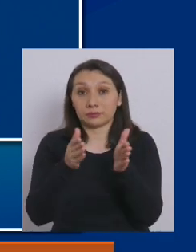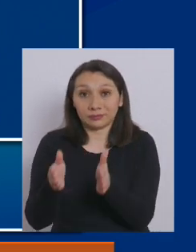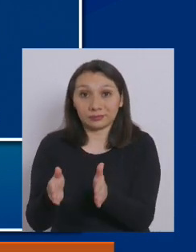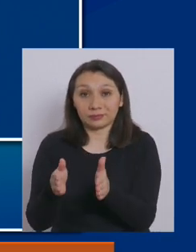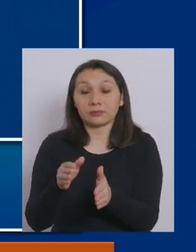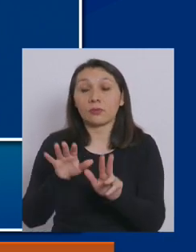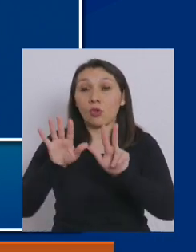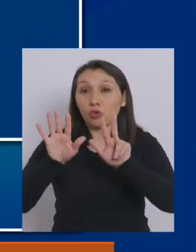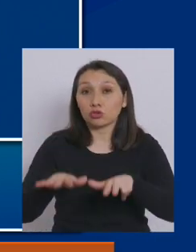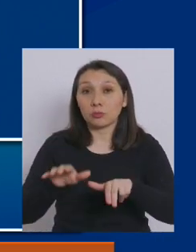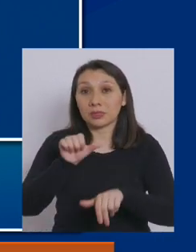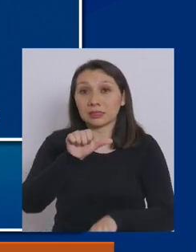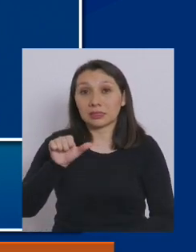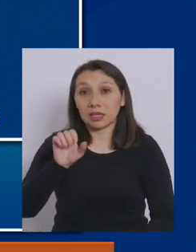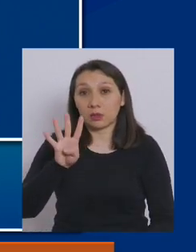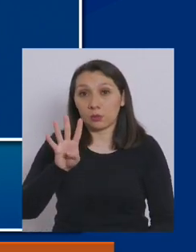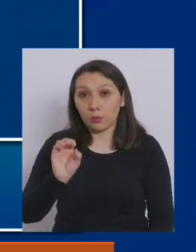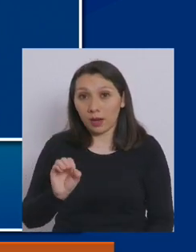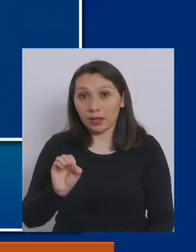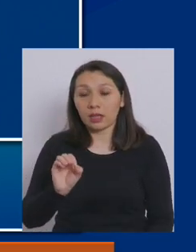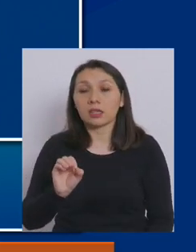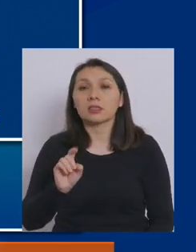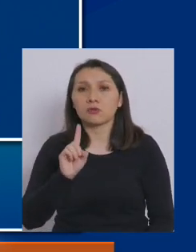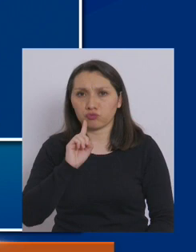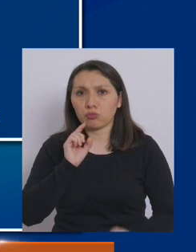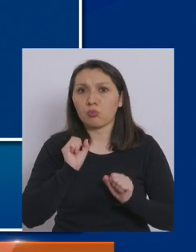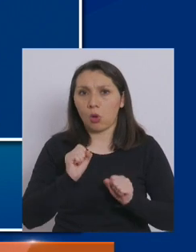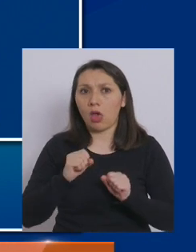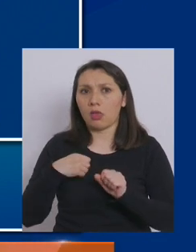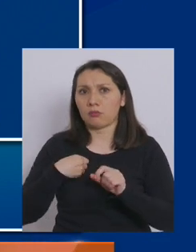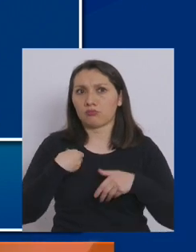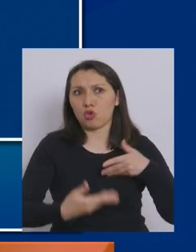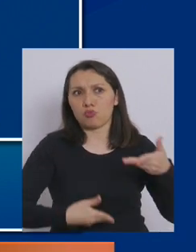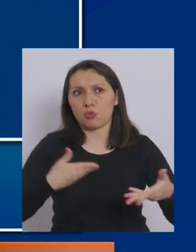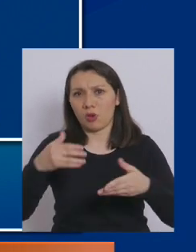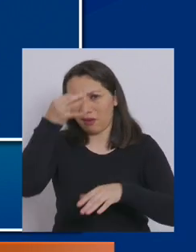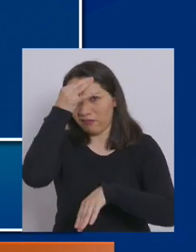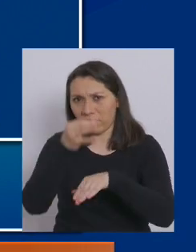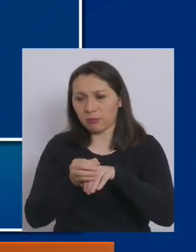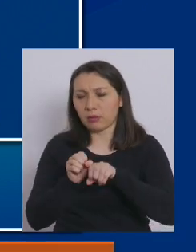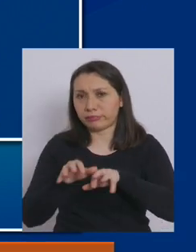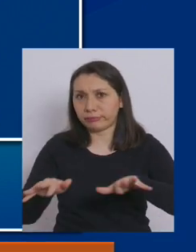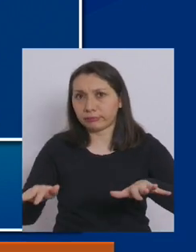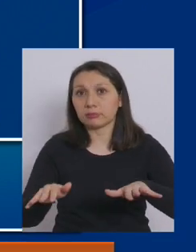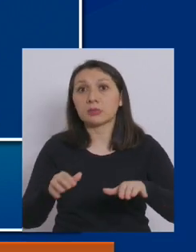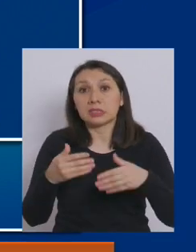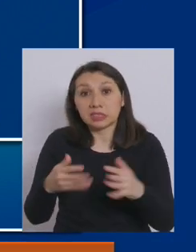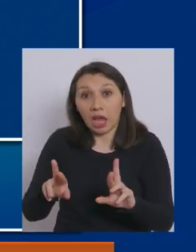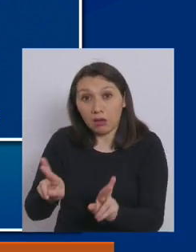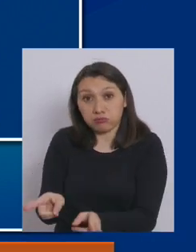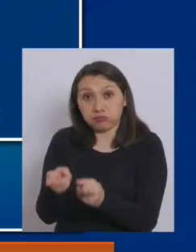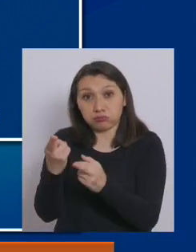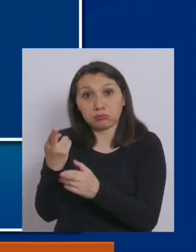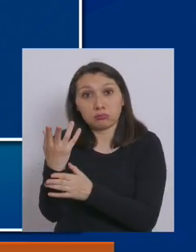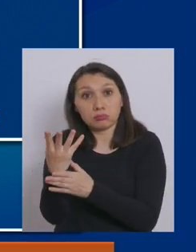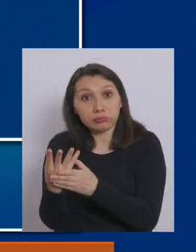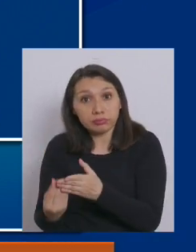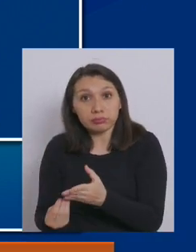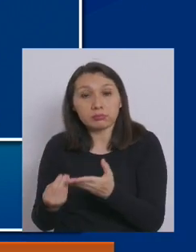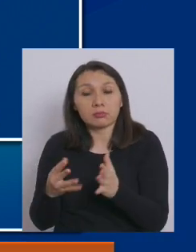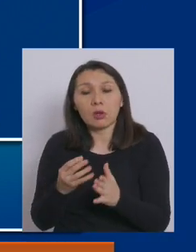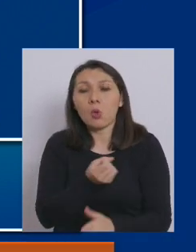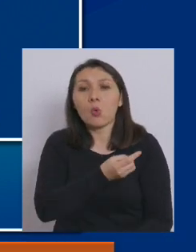8.640 son activas. En cambio, los casos recuperados ya alcanzan